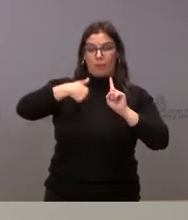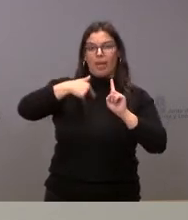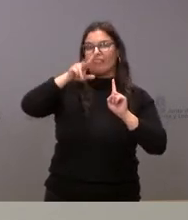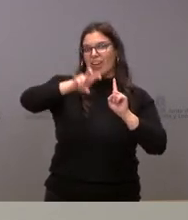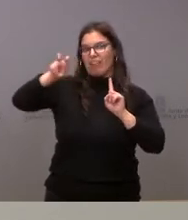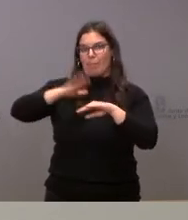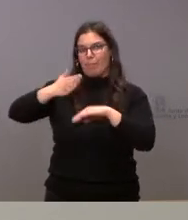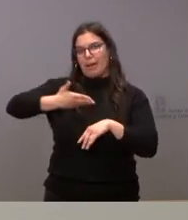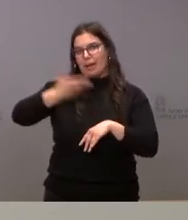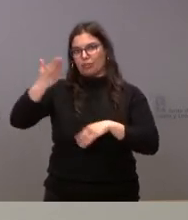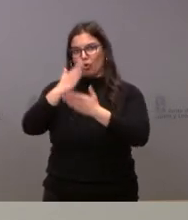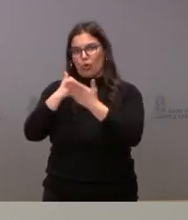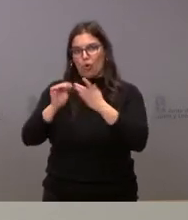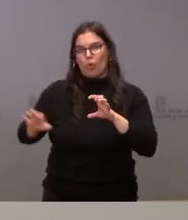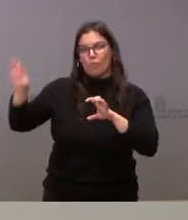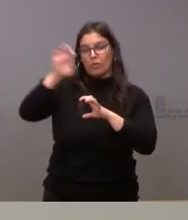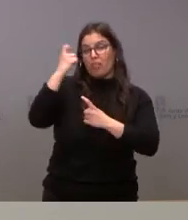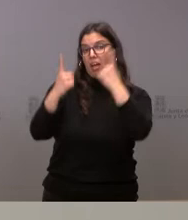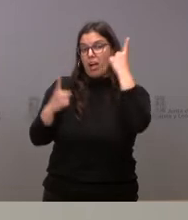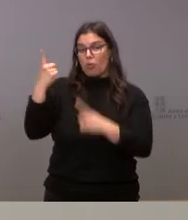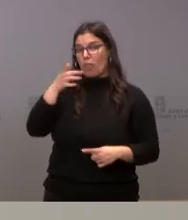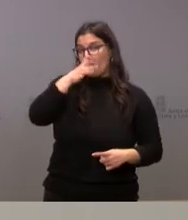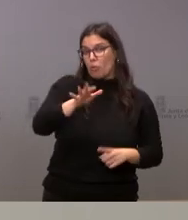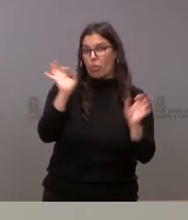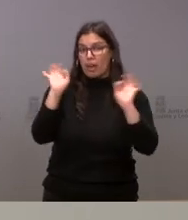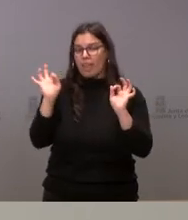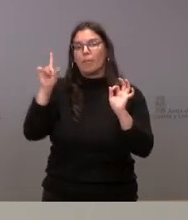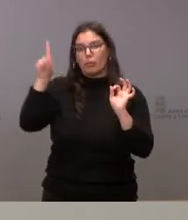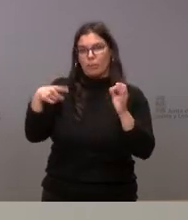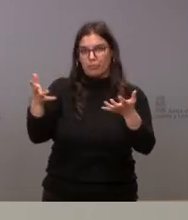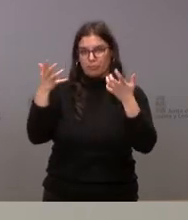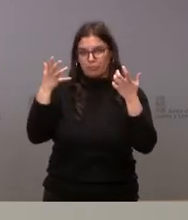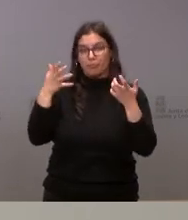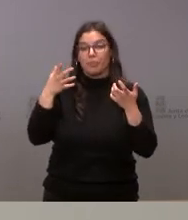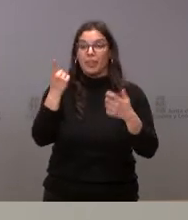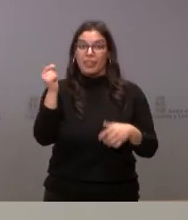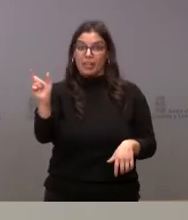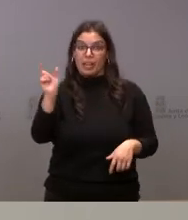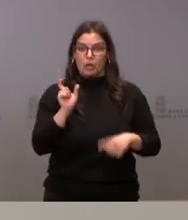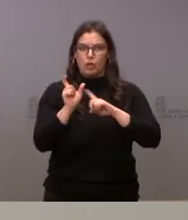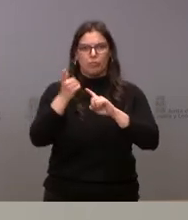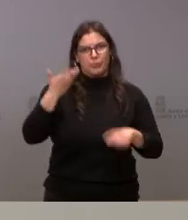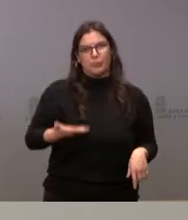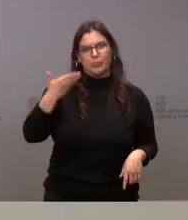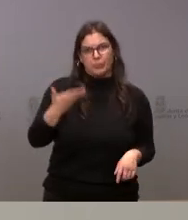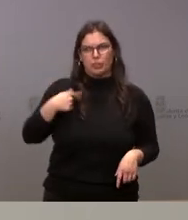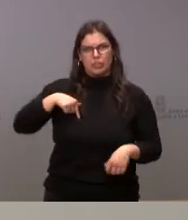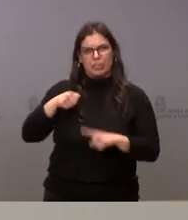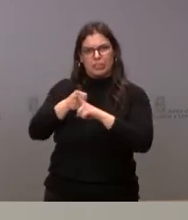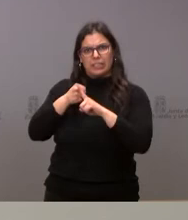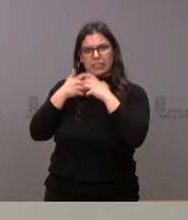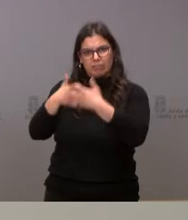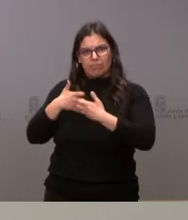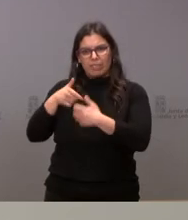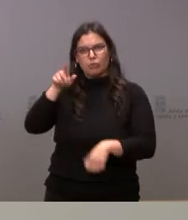y a aquellas, por tanto, que no habían presentado recurso al efecto. Es una cantidad ciertamente relevante por la que hemos peleado. Era un